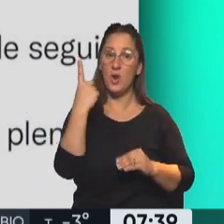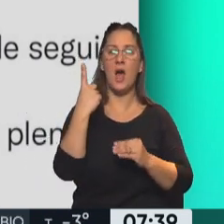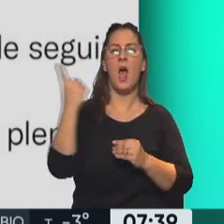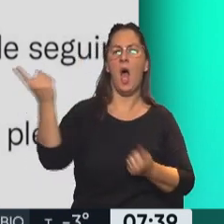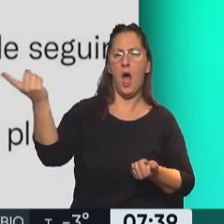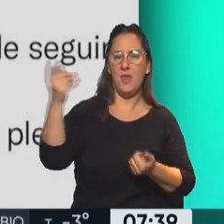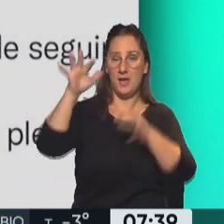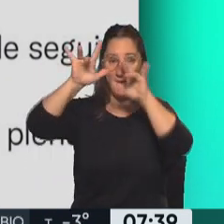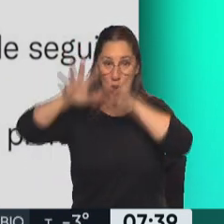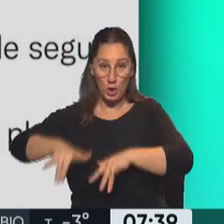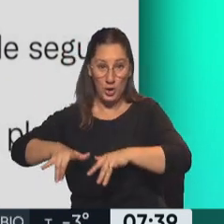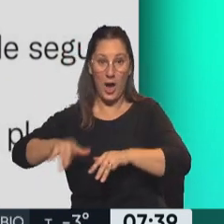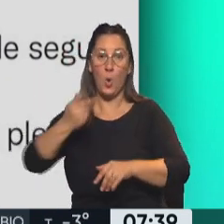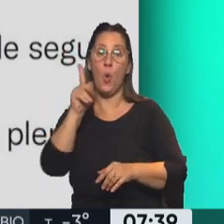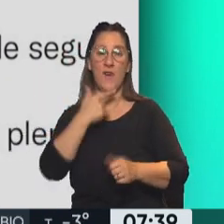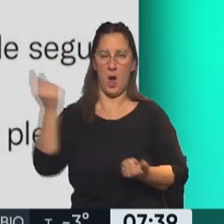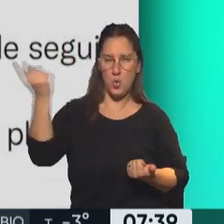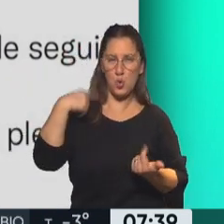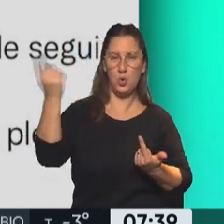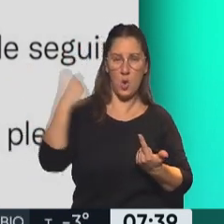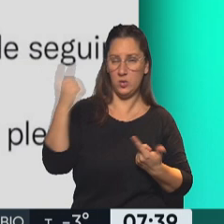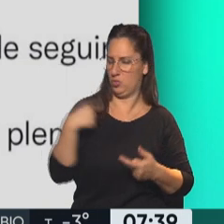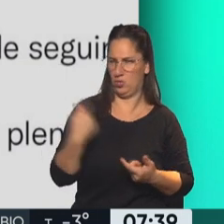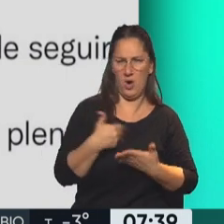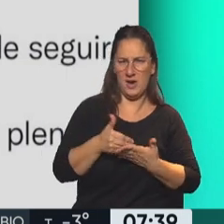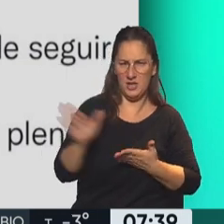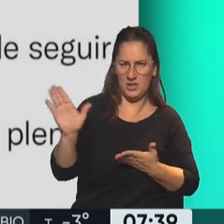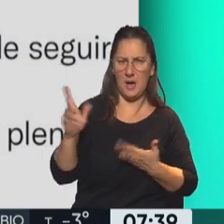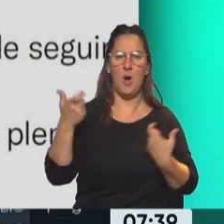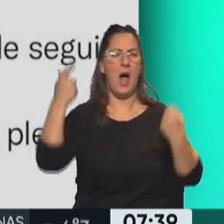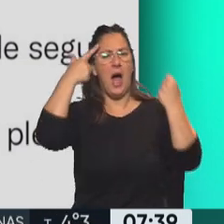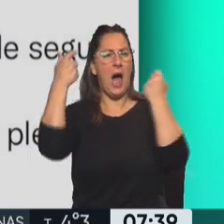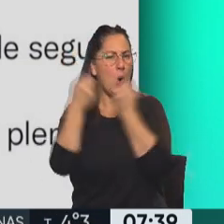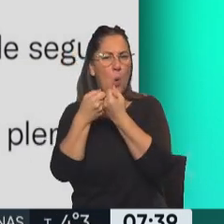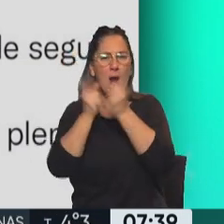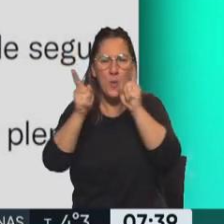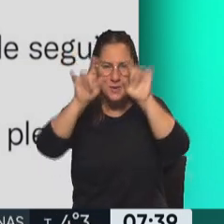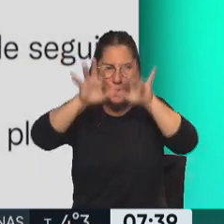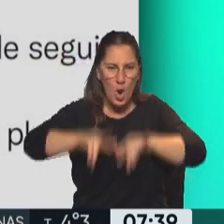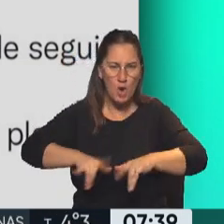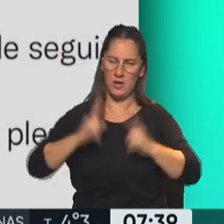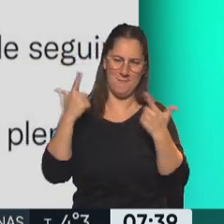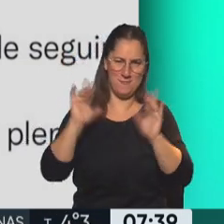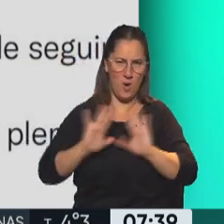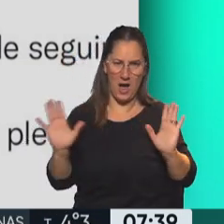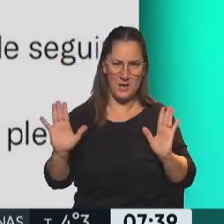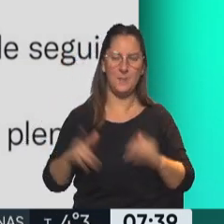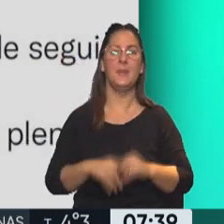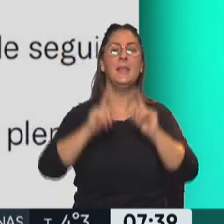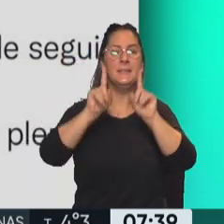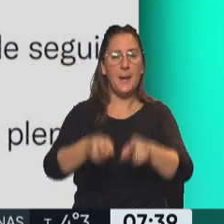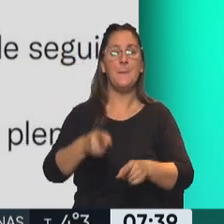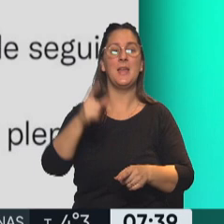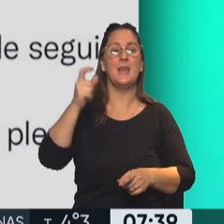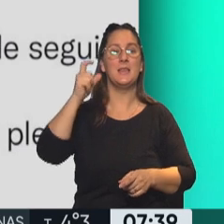acusaciones vertidas por Matías Culfas en su carta de renuncia y no comparte los conceptos sostenidos en ese sentido. Y además amplía,